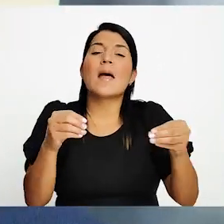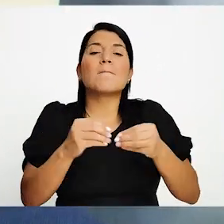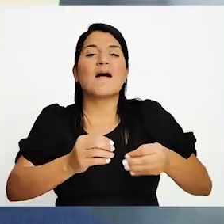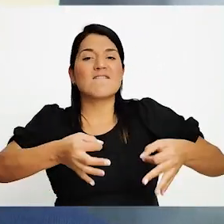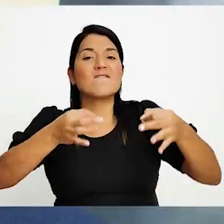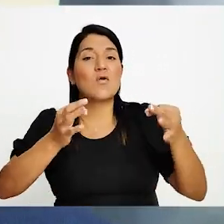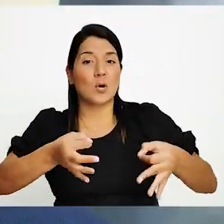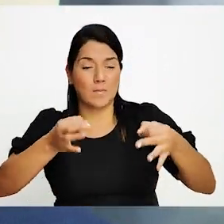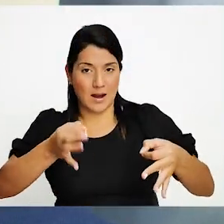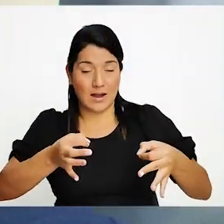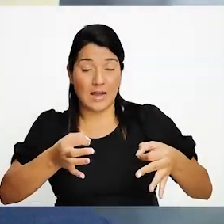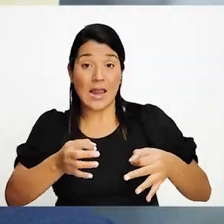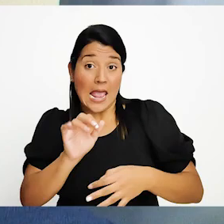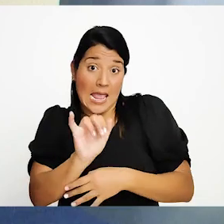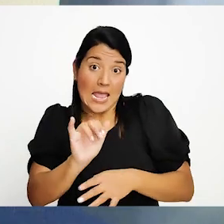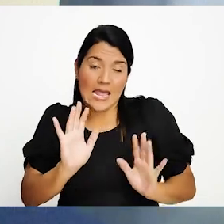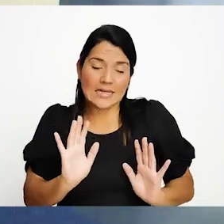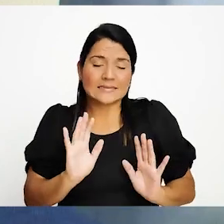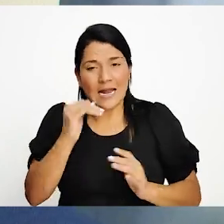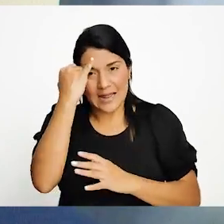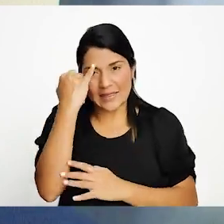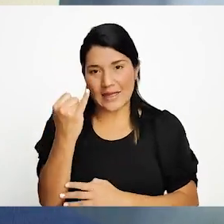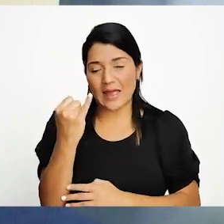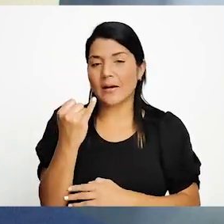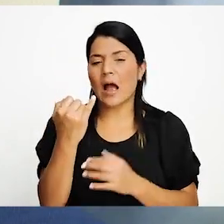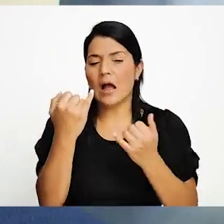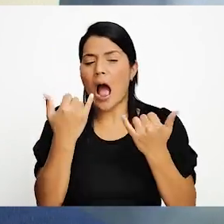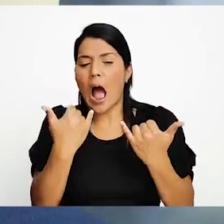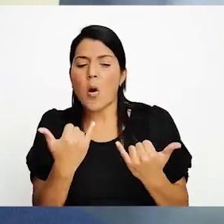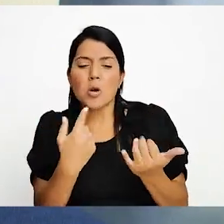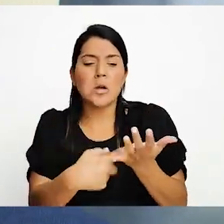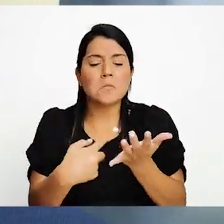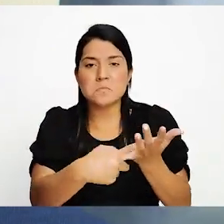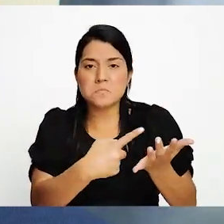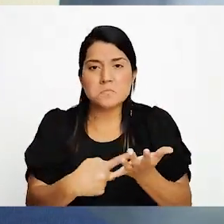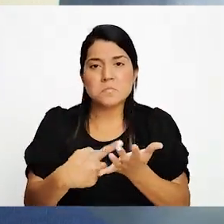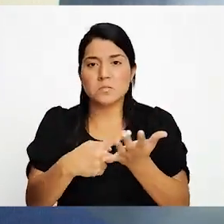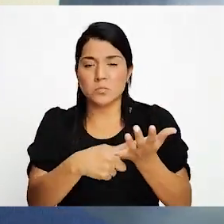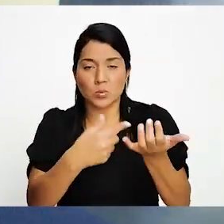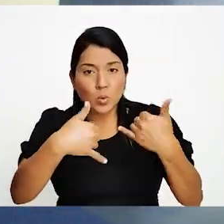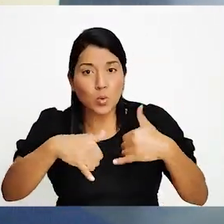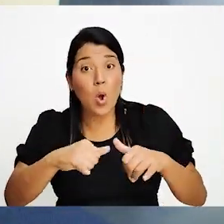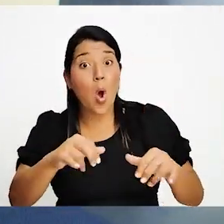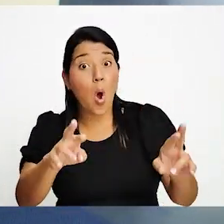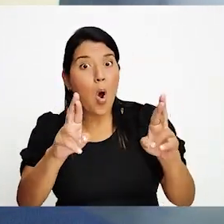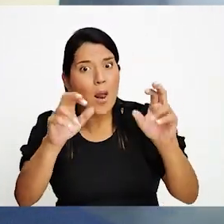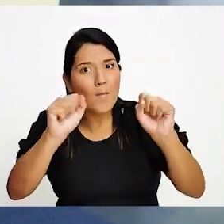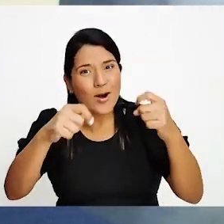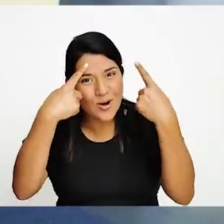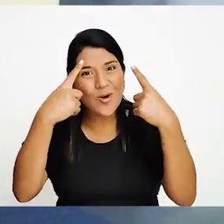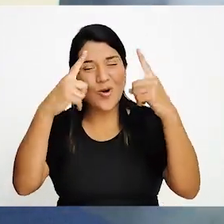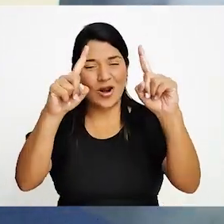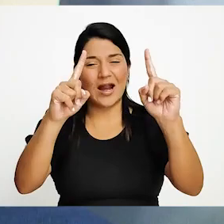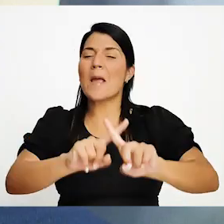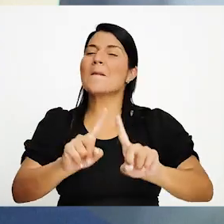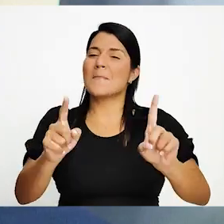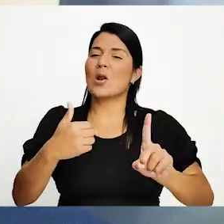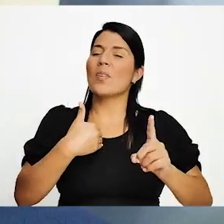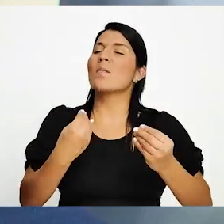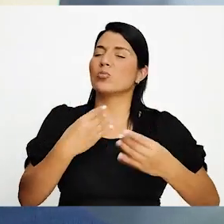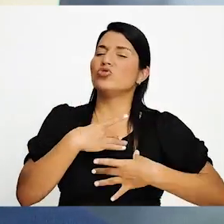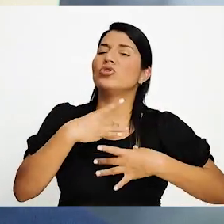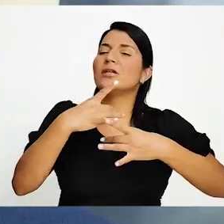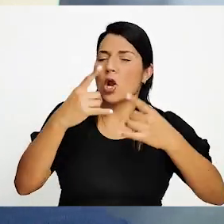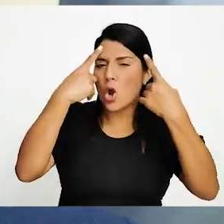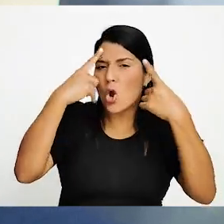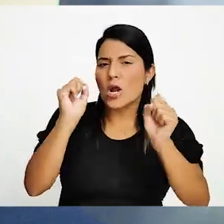trabajando, este es el ejercicio, ahorita estamos trabajando la idea. Ojalá lo logremos, pero estamos muy interesados en que